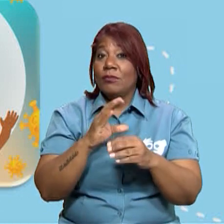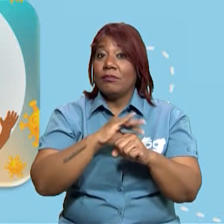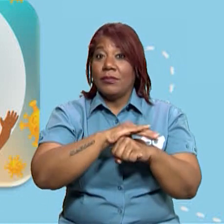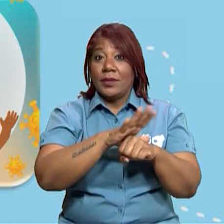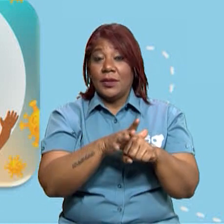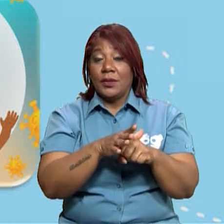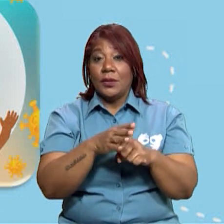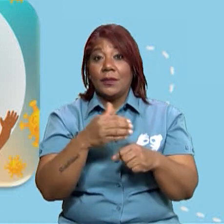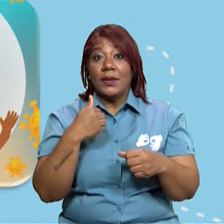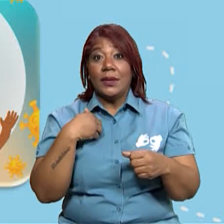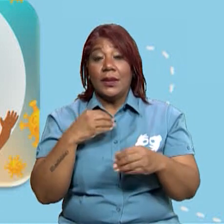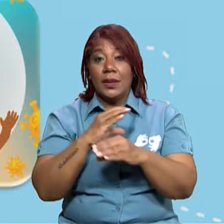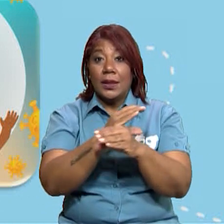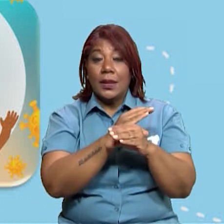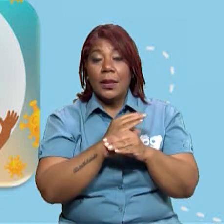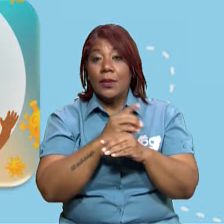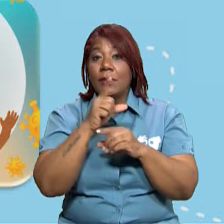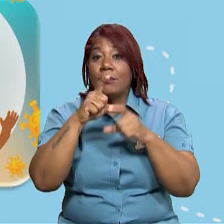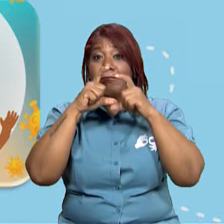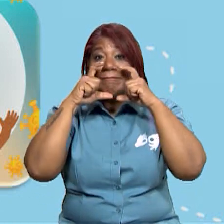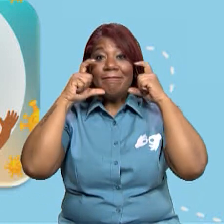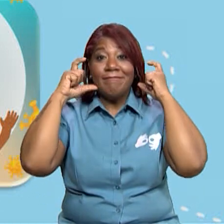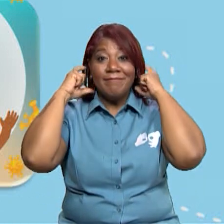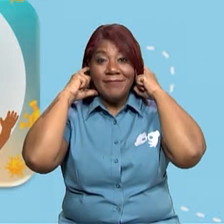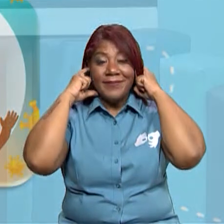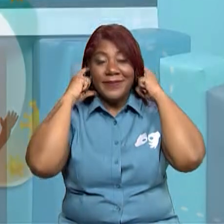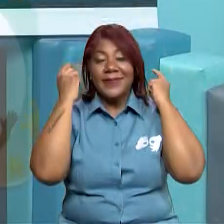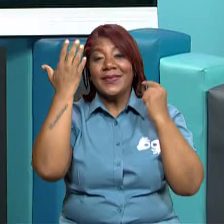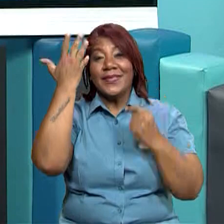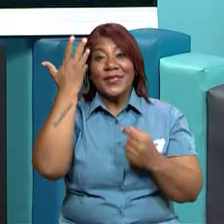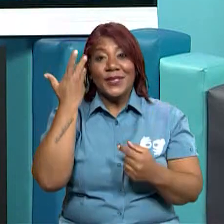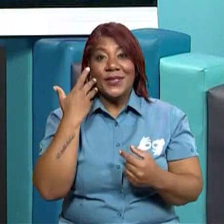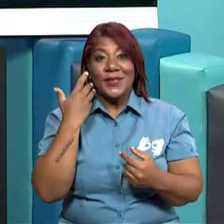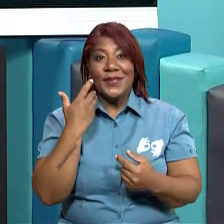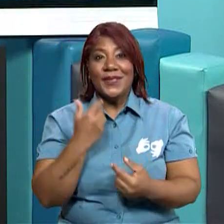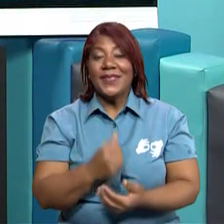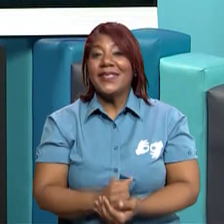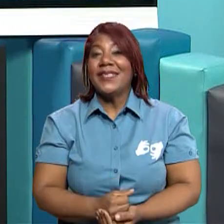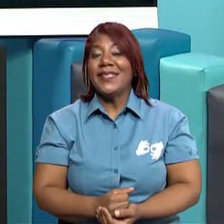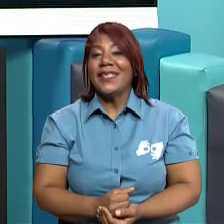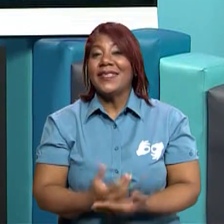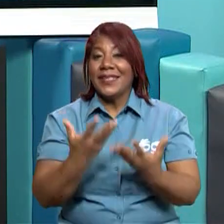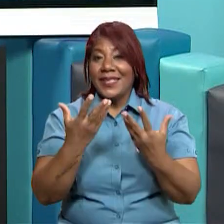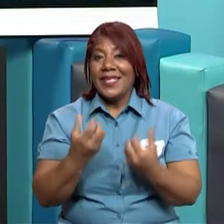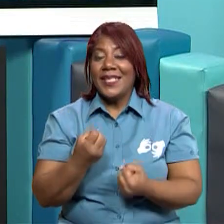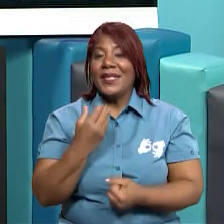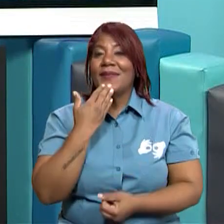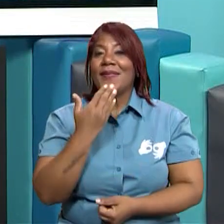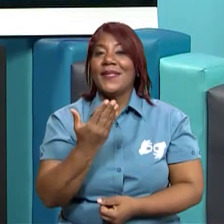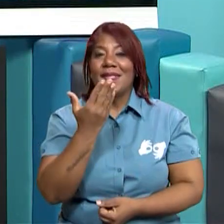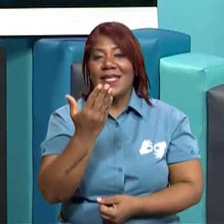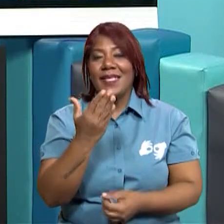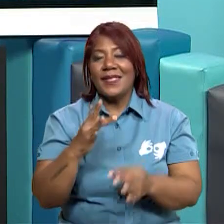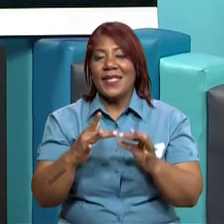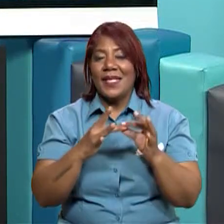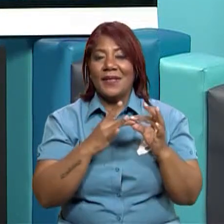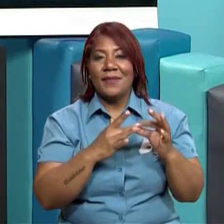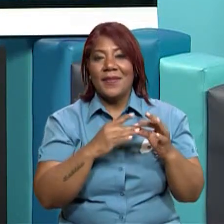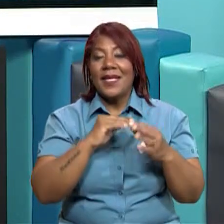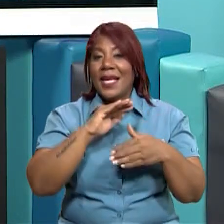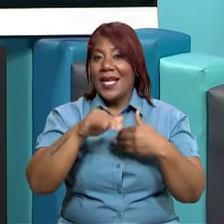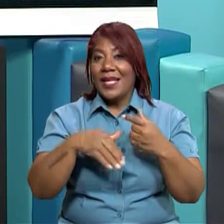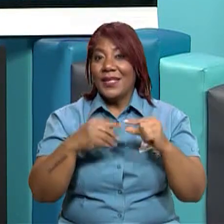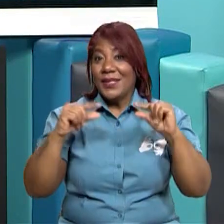quieres cuidar, tu mascarilla debes utilizar. Queremos darle agradecimiento a la profesora